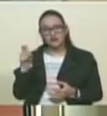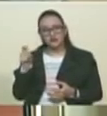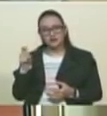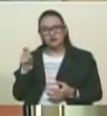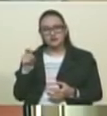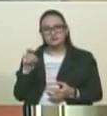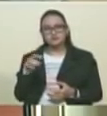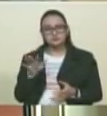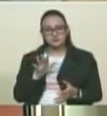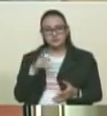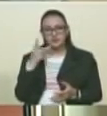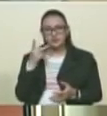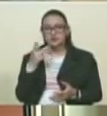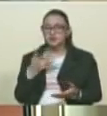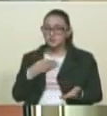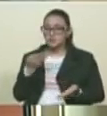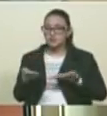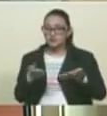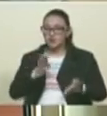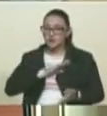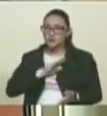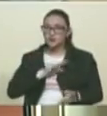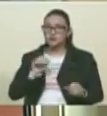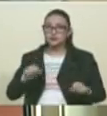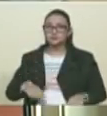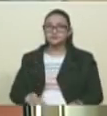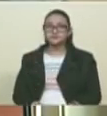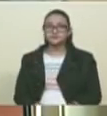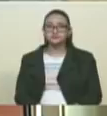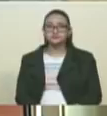posturar a algunos candidatos propios. Gracias. Cómo no.